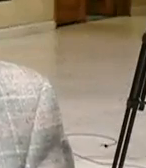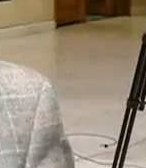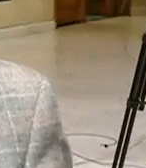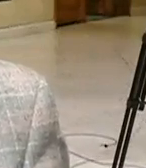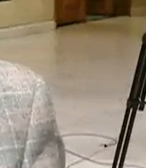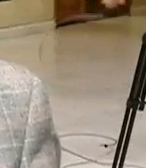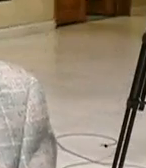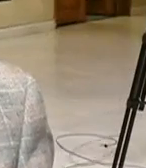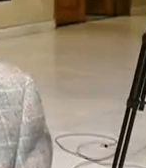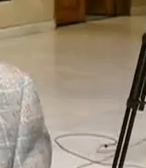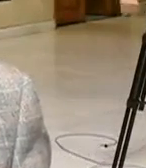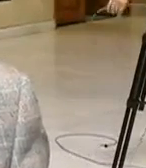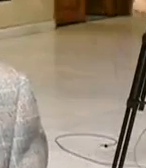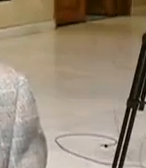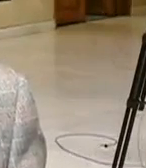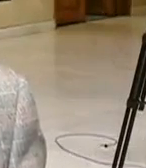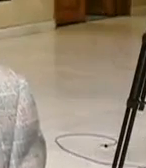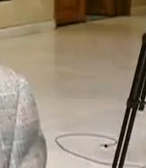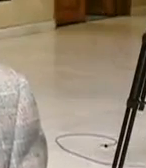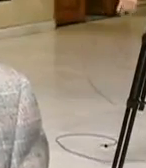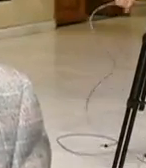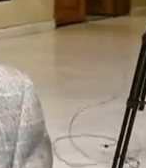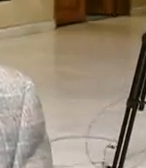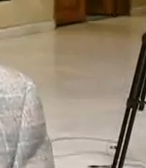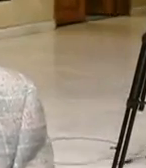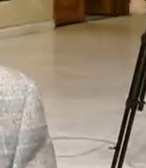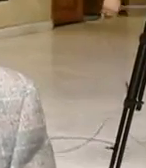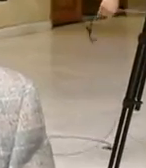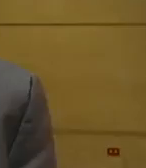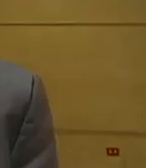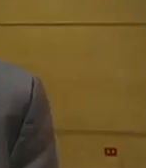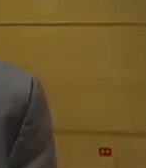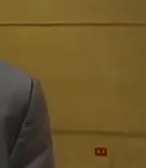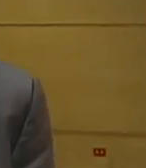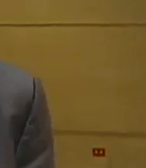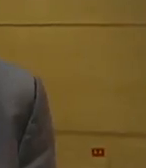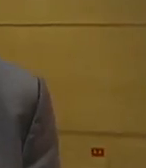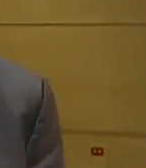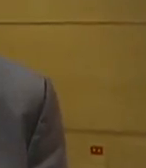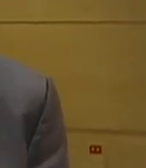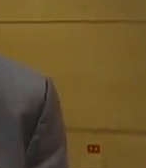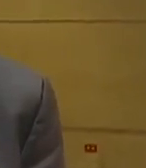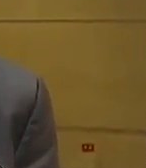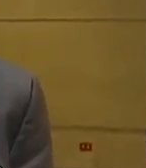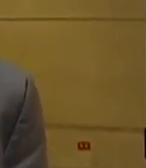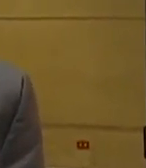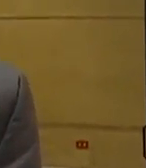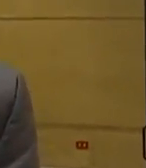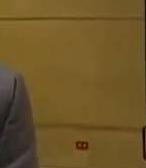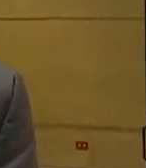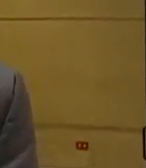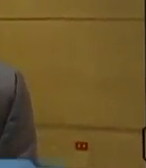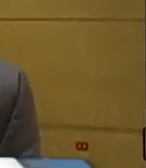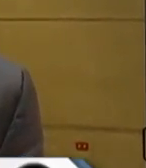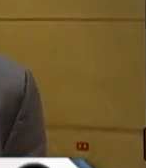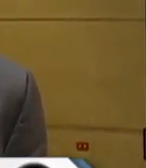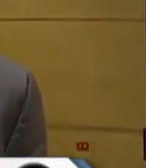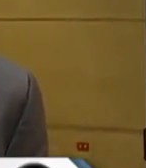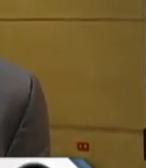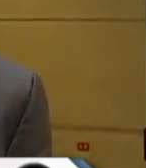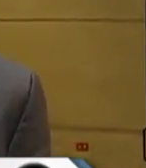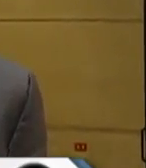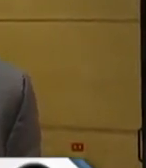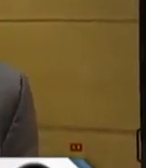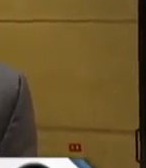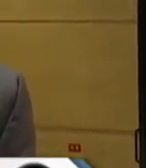están diferenciados en función de edad eso tiene una gradualidad es un bono que claramente es insuficiente es un bono